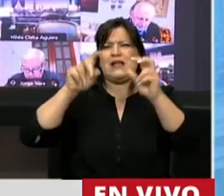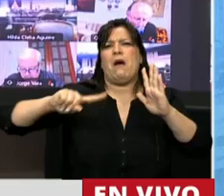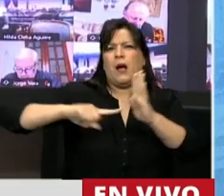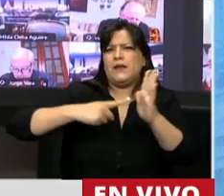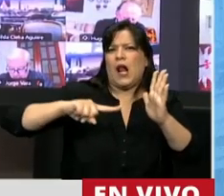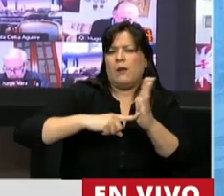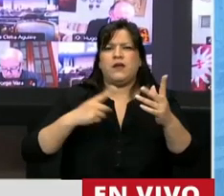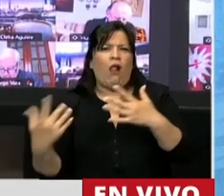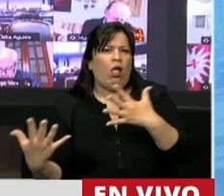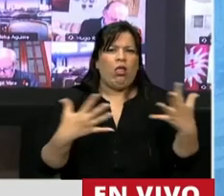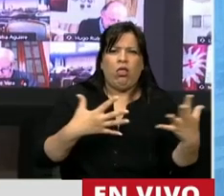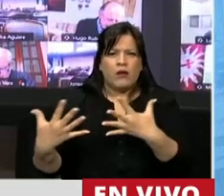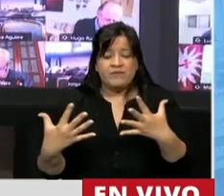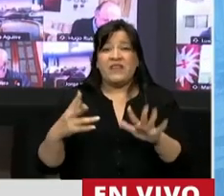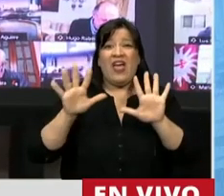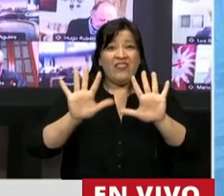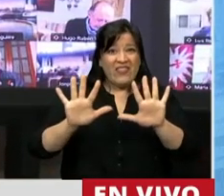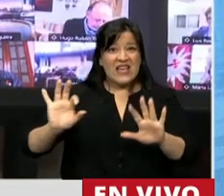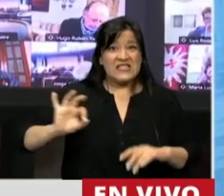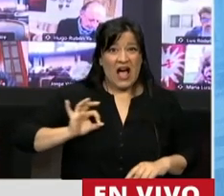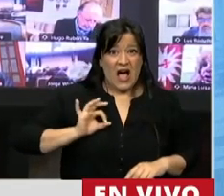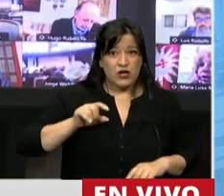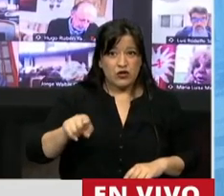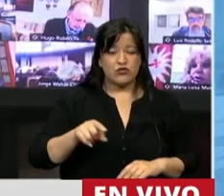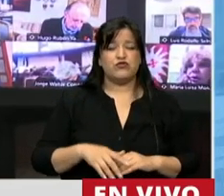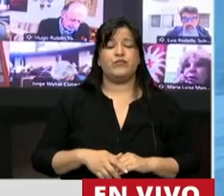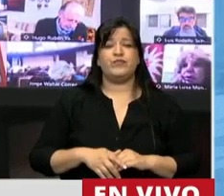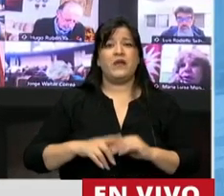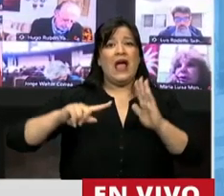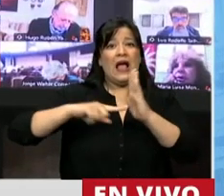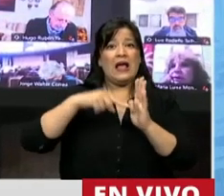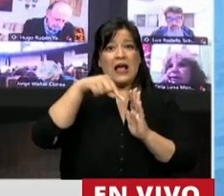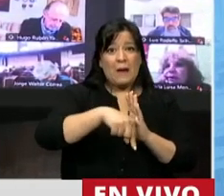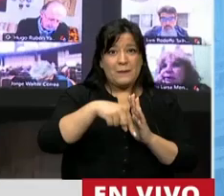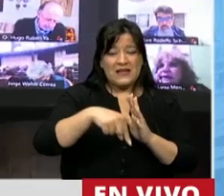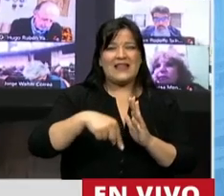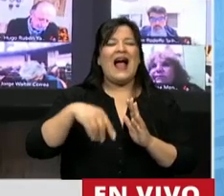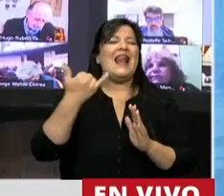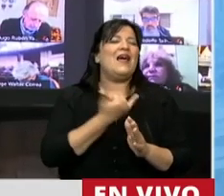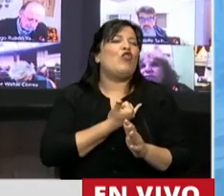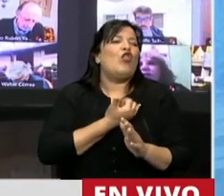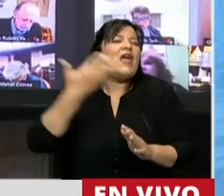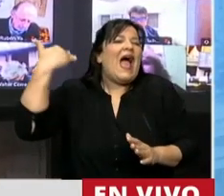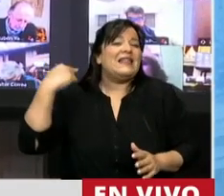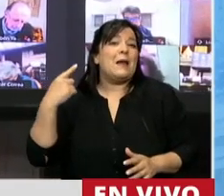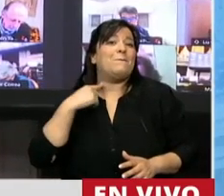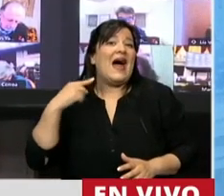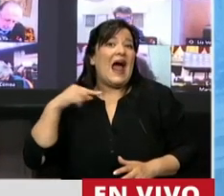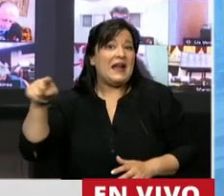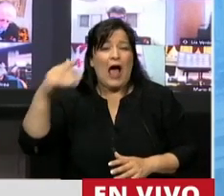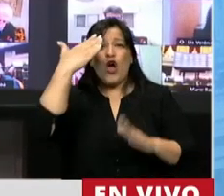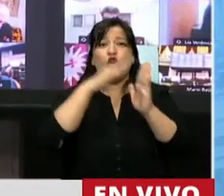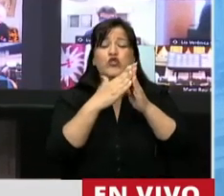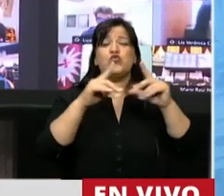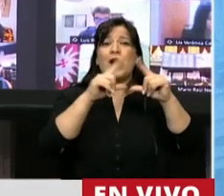Durante casi 10 años, la capital estuvo, de hecho, en Paraná y la Constitución había definido en